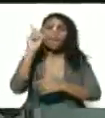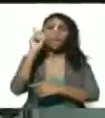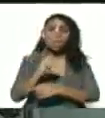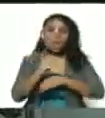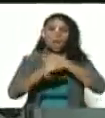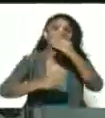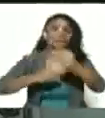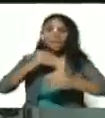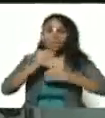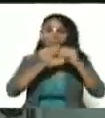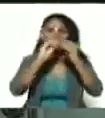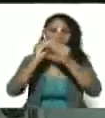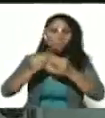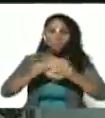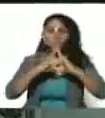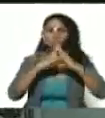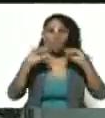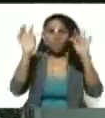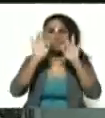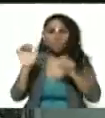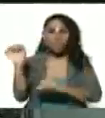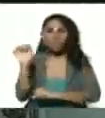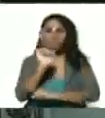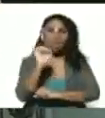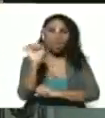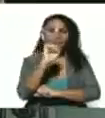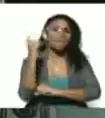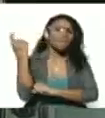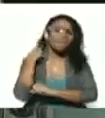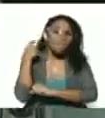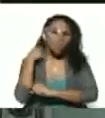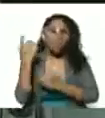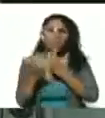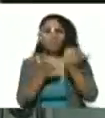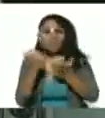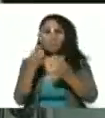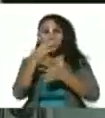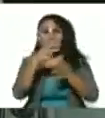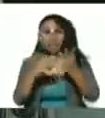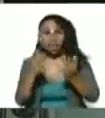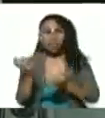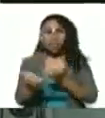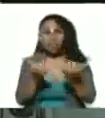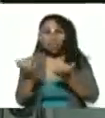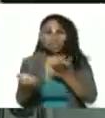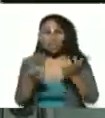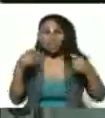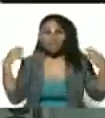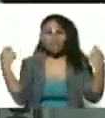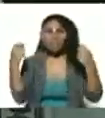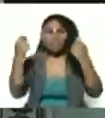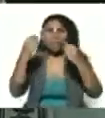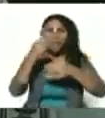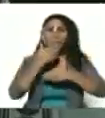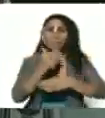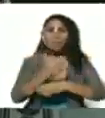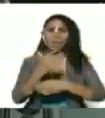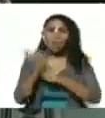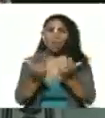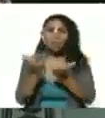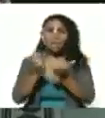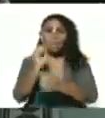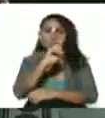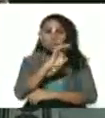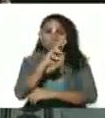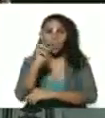reparamos todo tipo de carros que tenemos viejos cocinas materiales de cocina de campaña que nos permiten cocinarle a